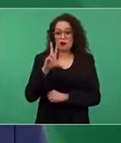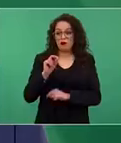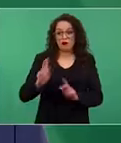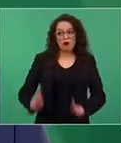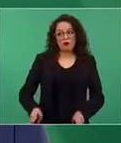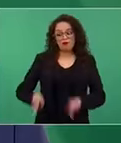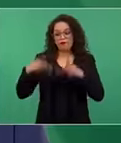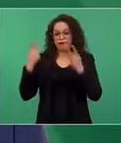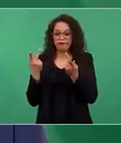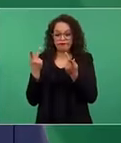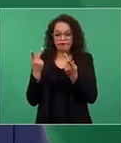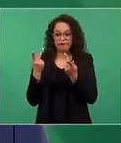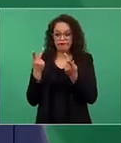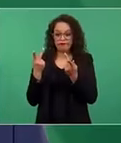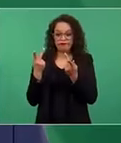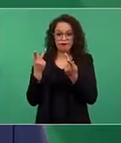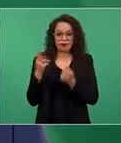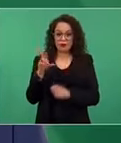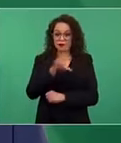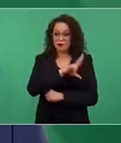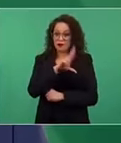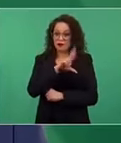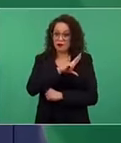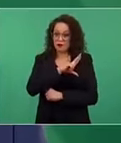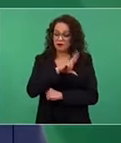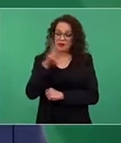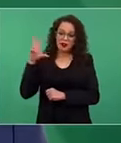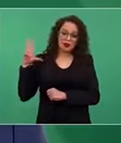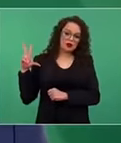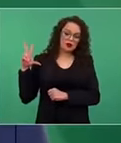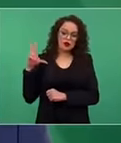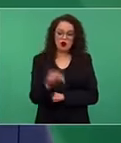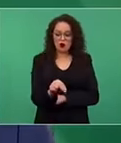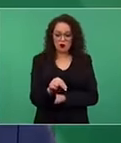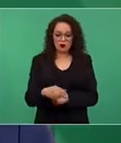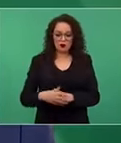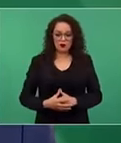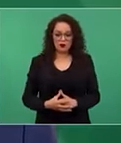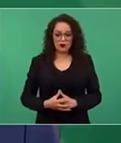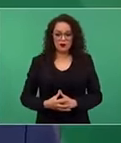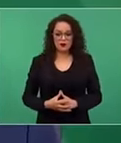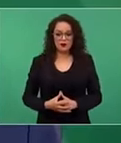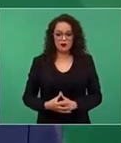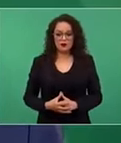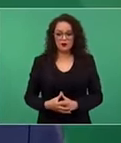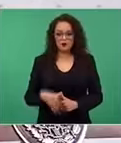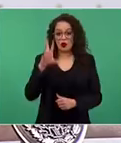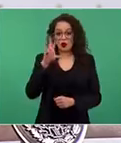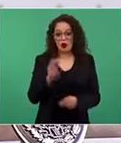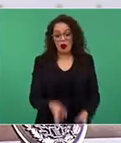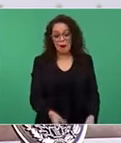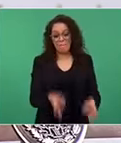y no nos saquen